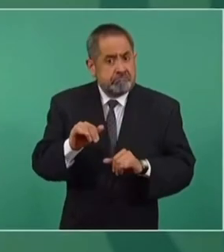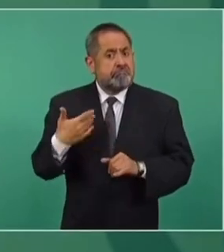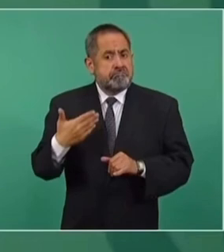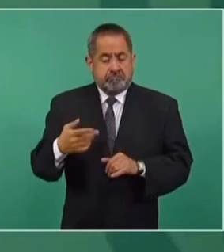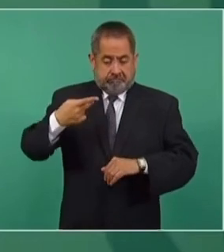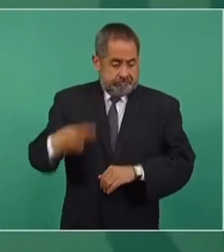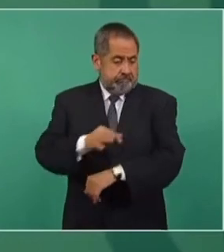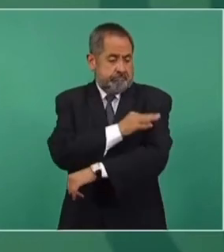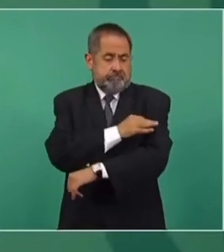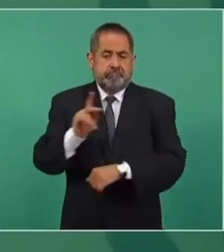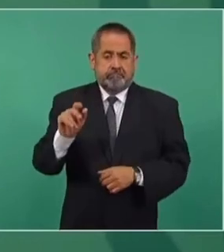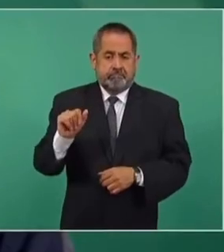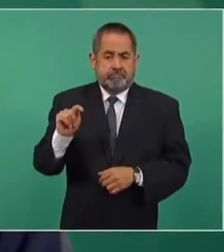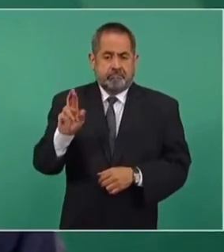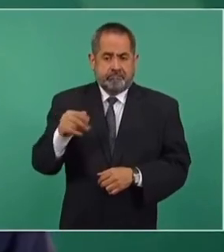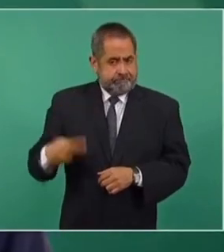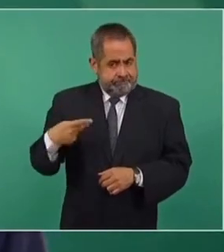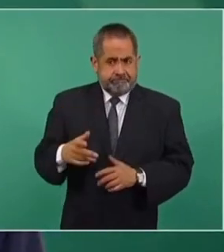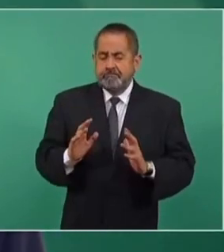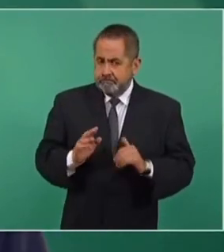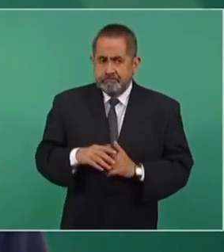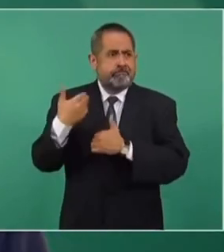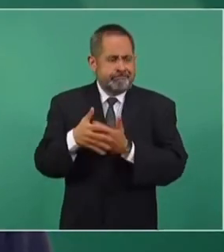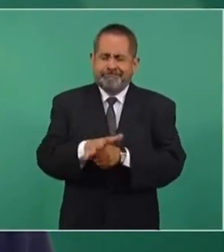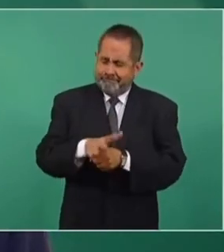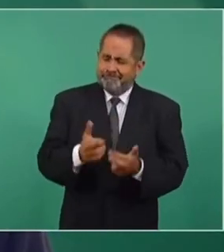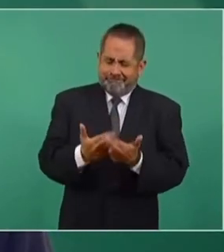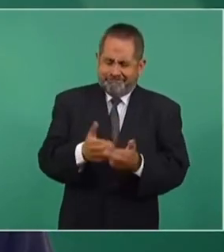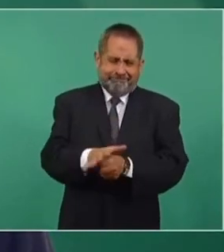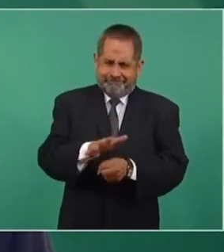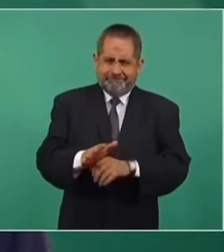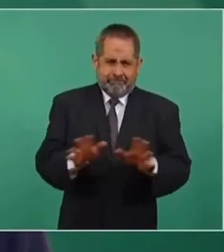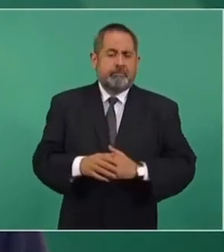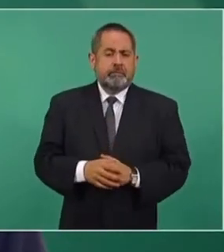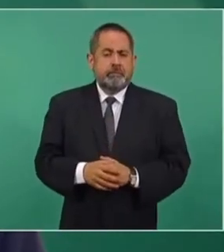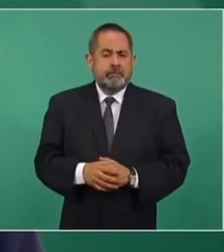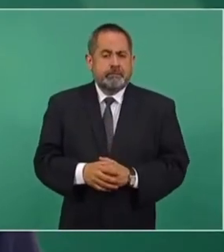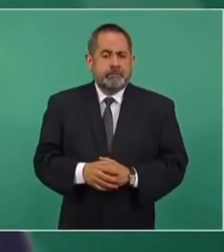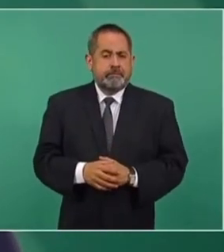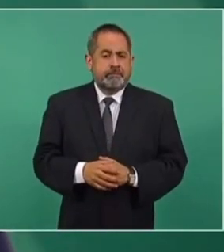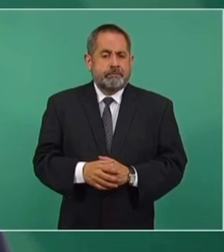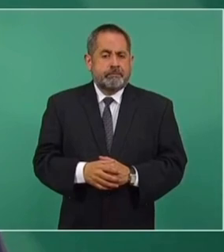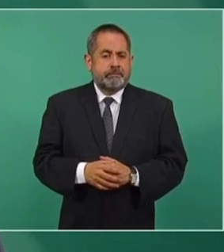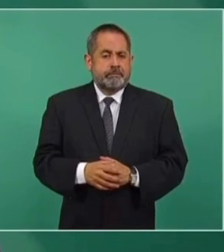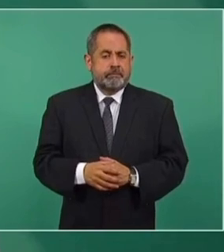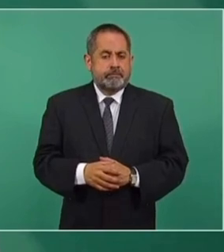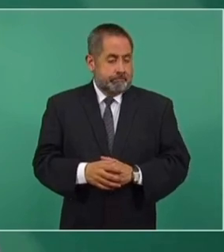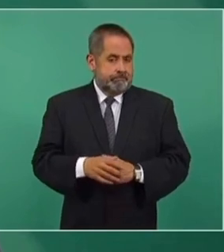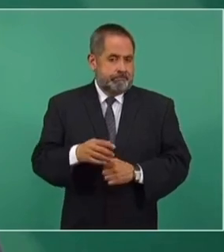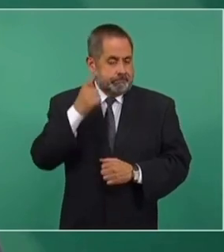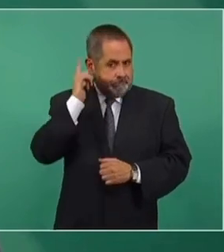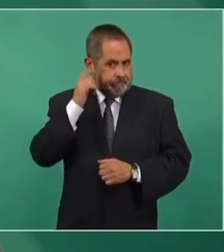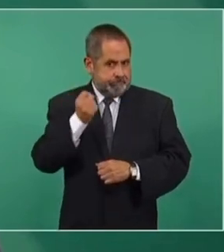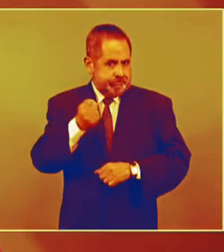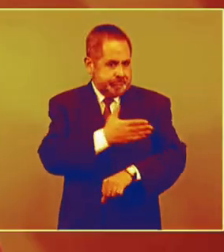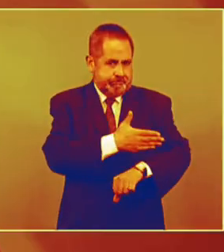de la vacuna patria. Entonces, vamos a tener nuestra